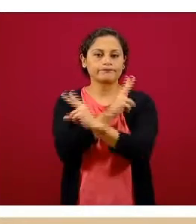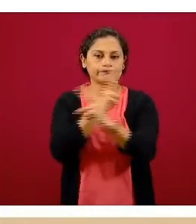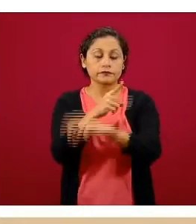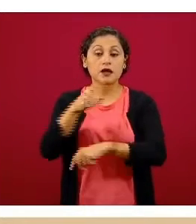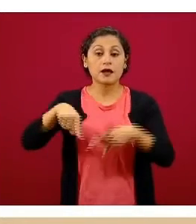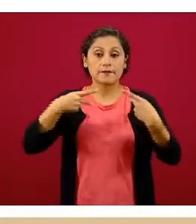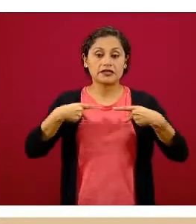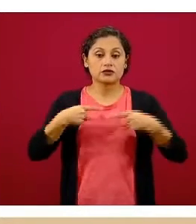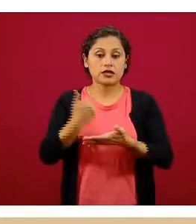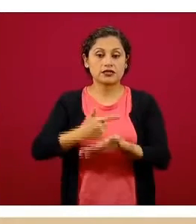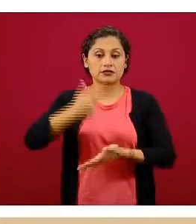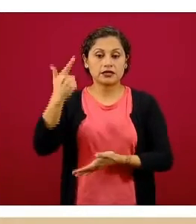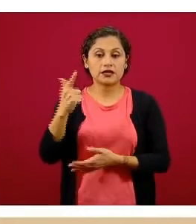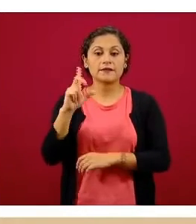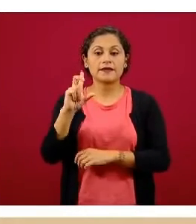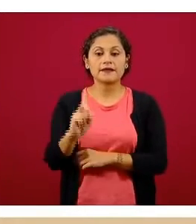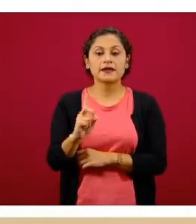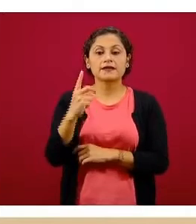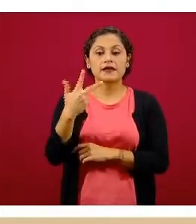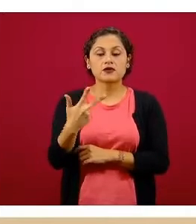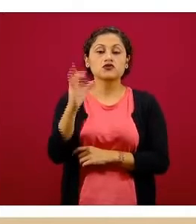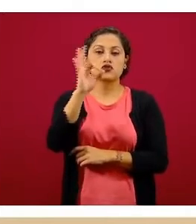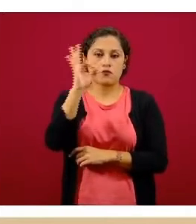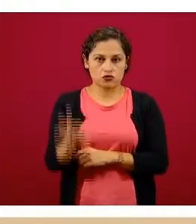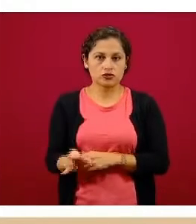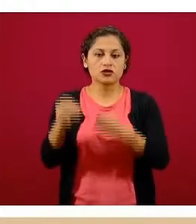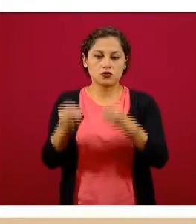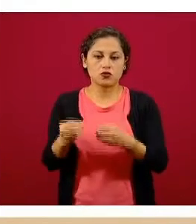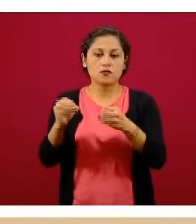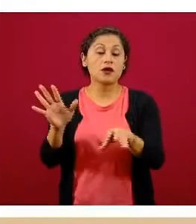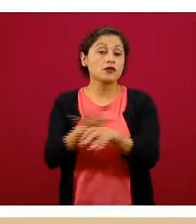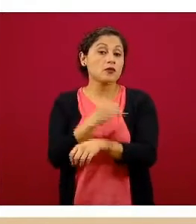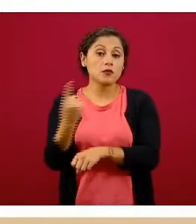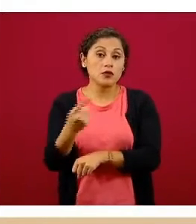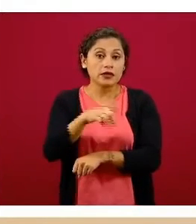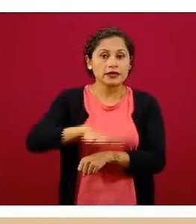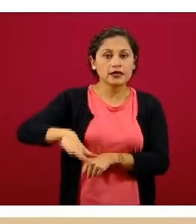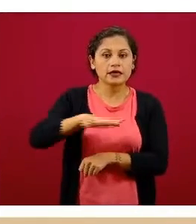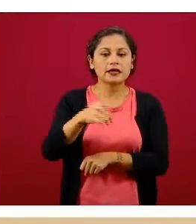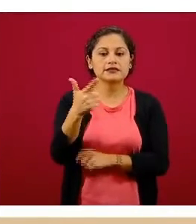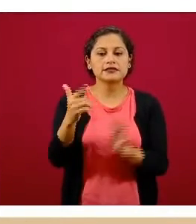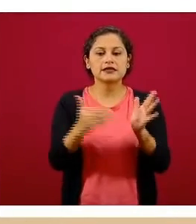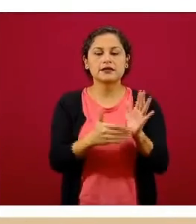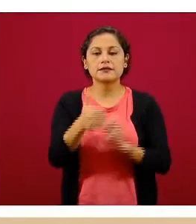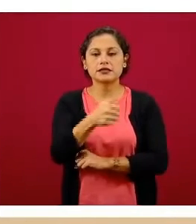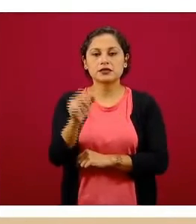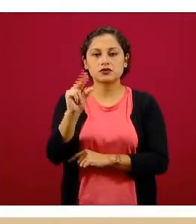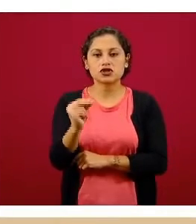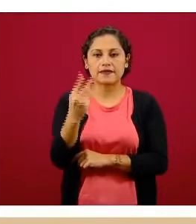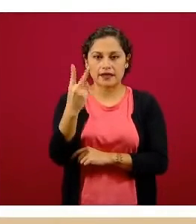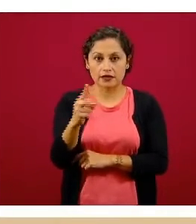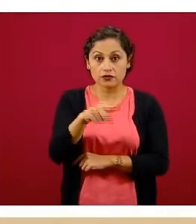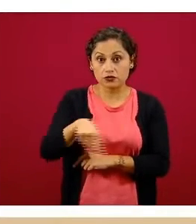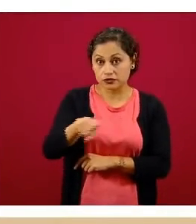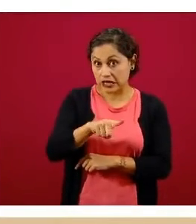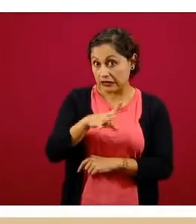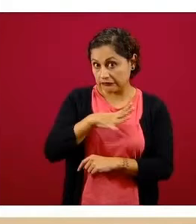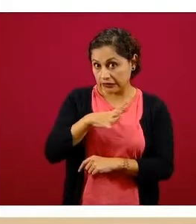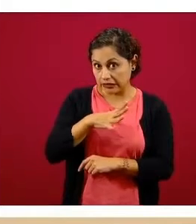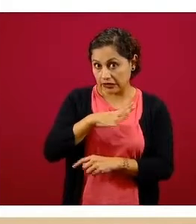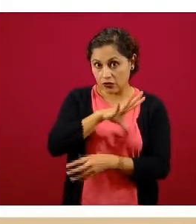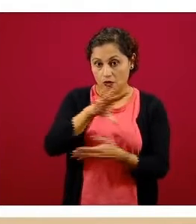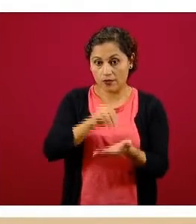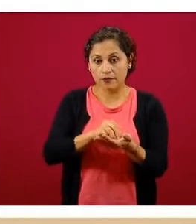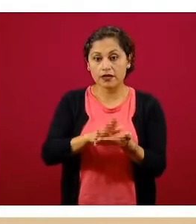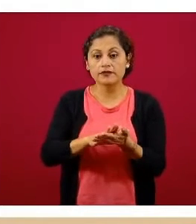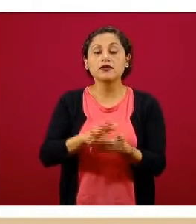38% es la ocupación, porque de 7.682 camas que en su momento se tenían, 2